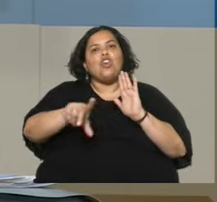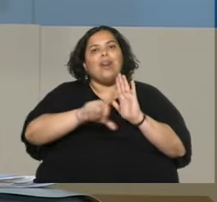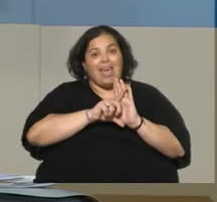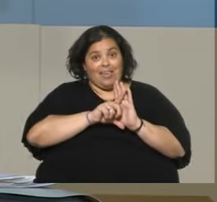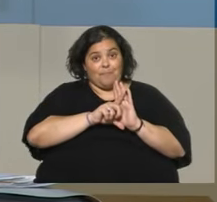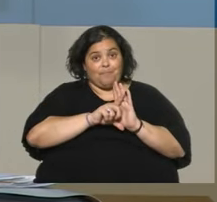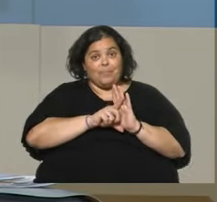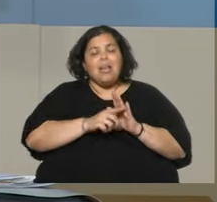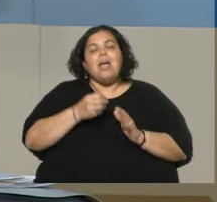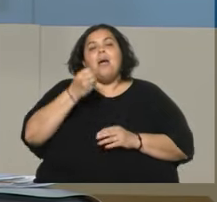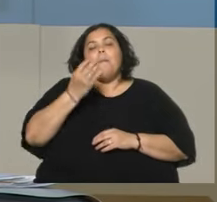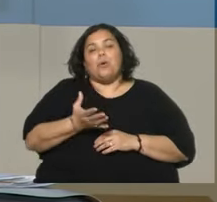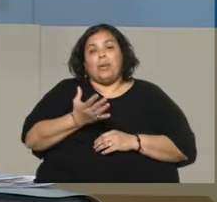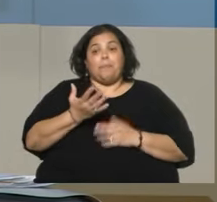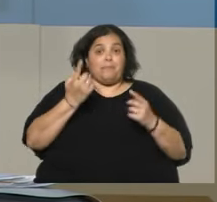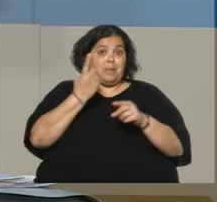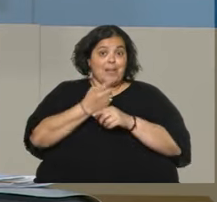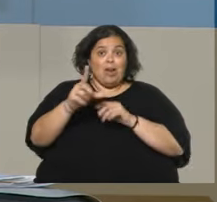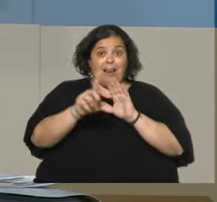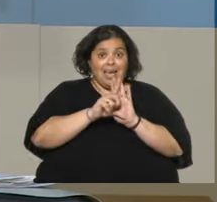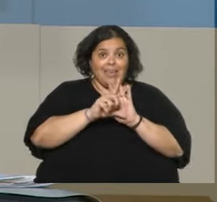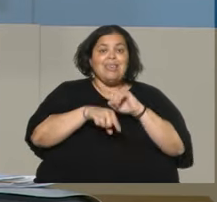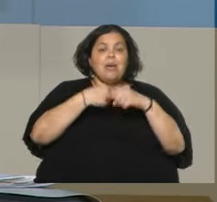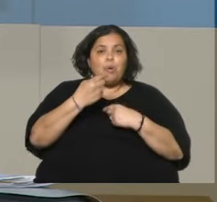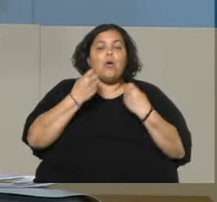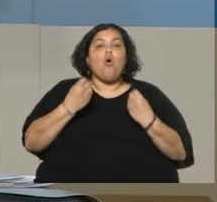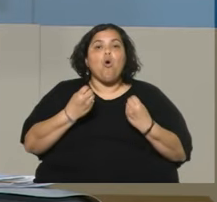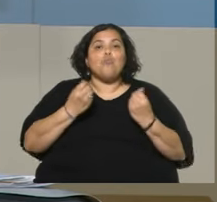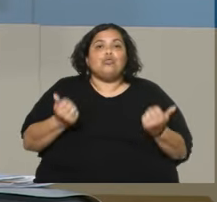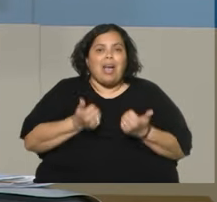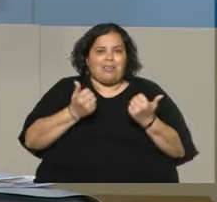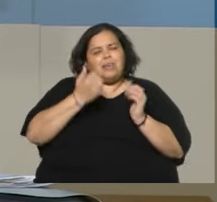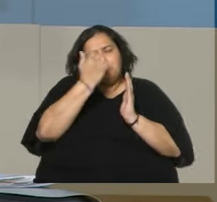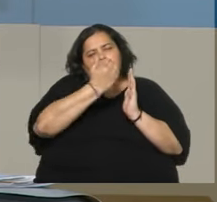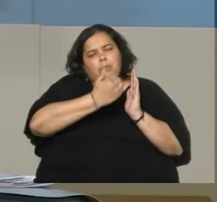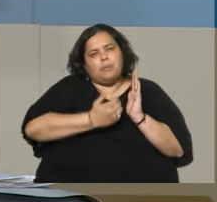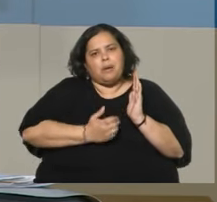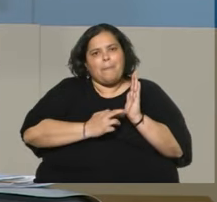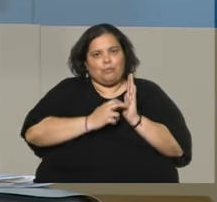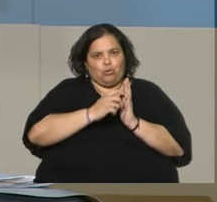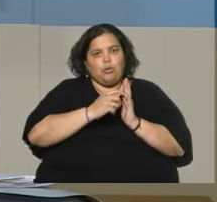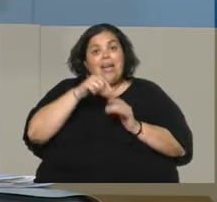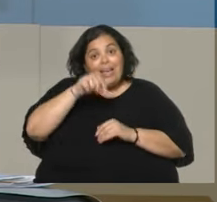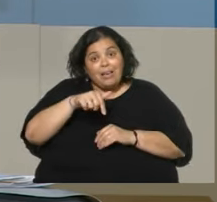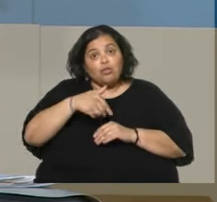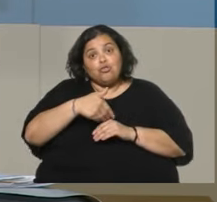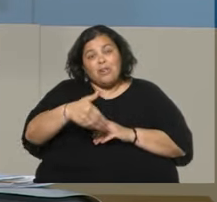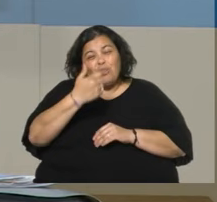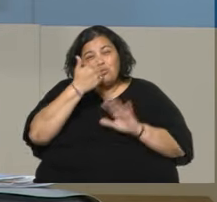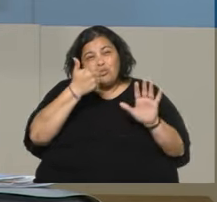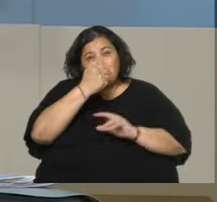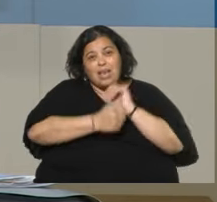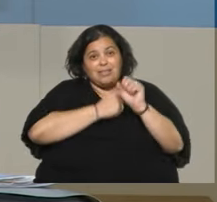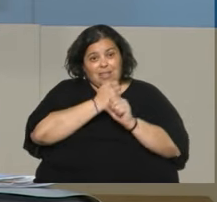la ciudadanía de llevar las leyes, fíjense que ahora, esto que estamos contentos, que llevó seis años, imagínense para la vida de los niños, de las familias,